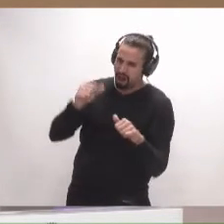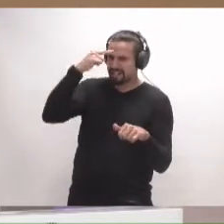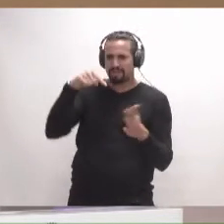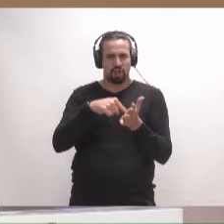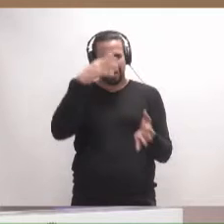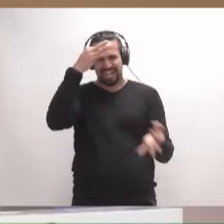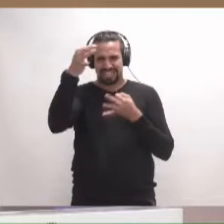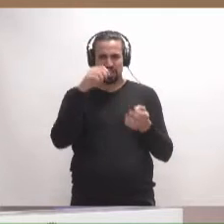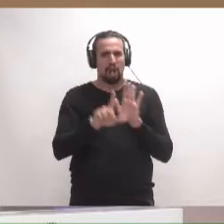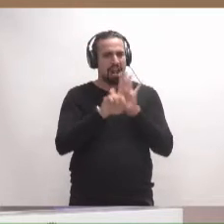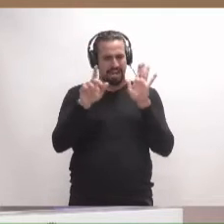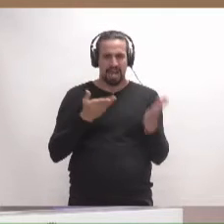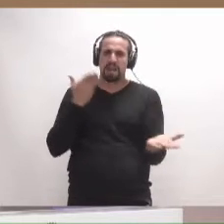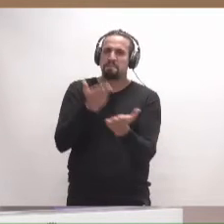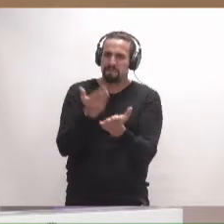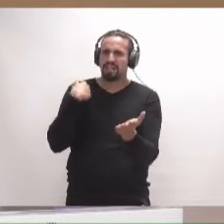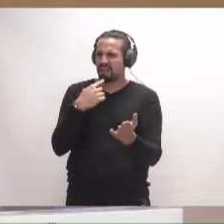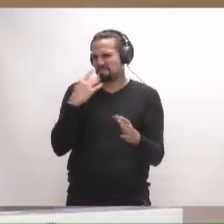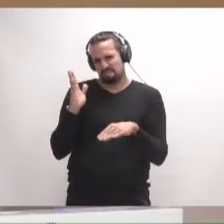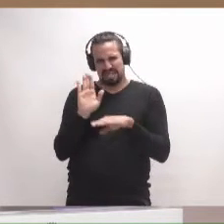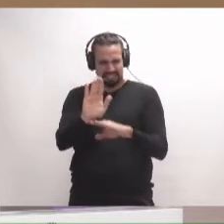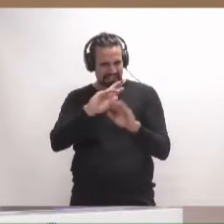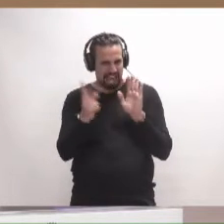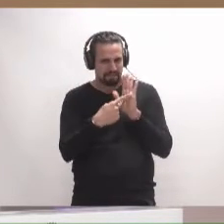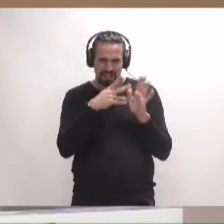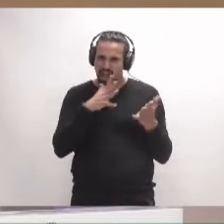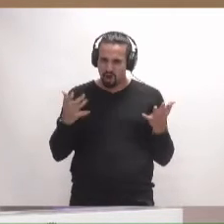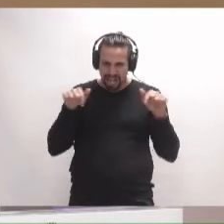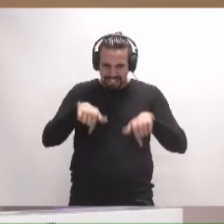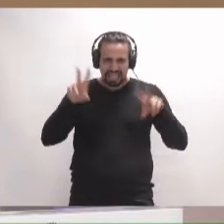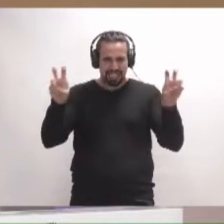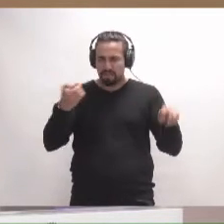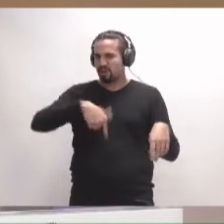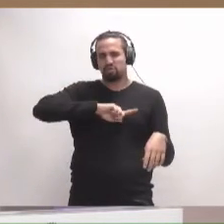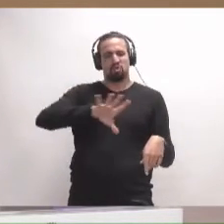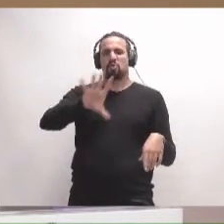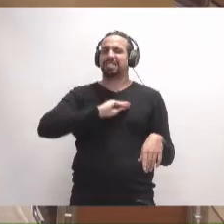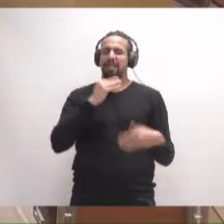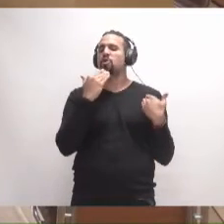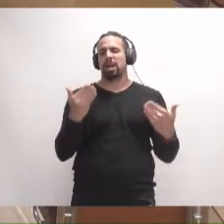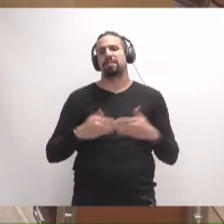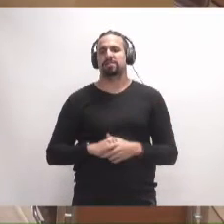requisitos que exige la ley, y lo que esto supone, haya presentado unas enmiendas en este sentido. Gracias.